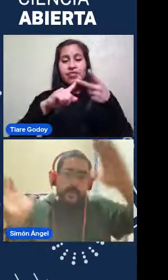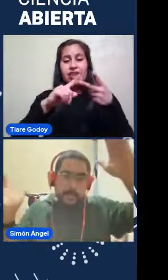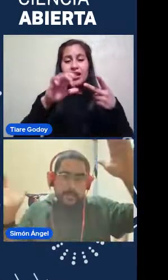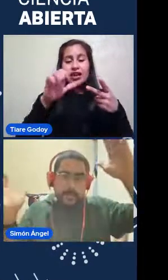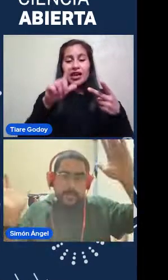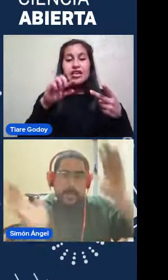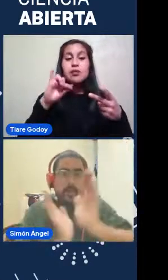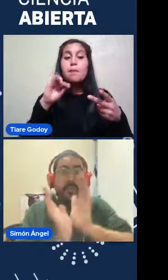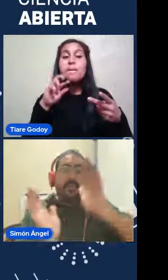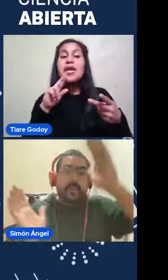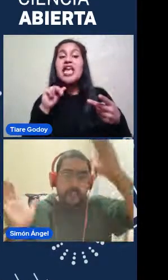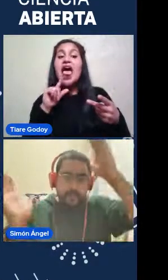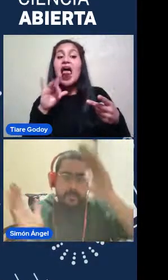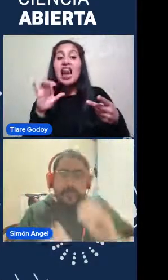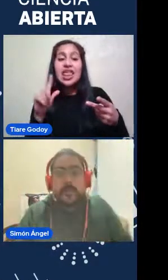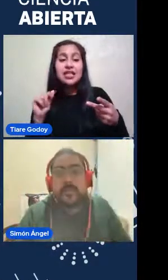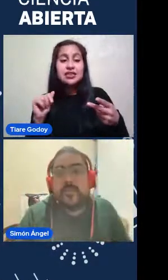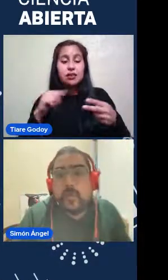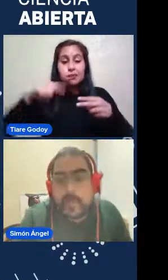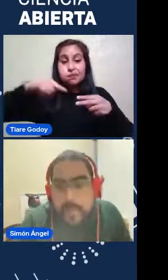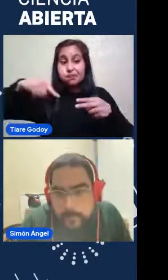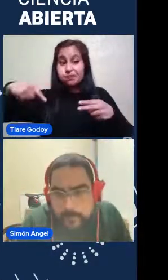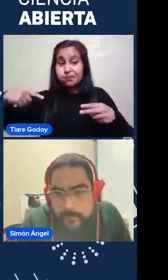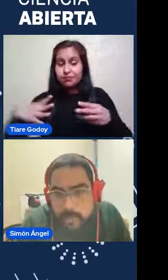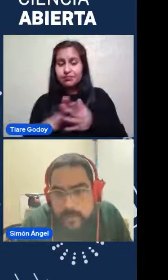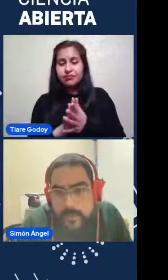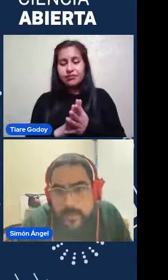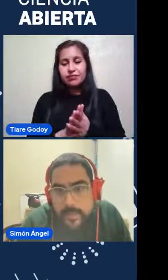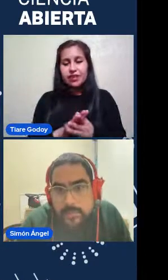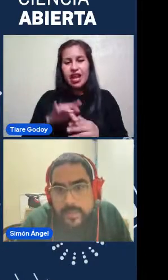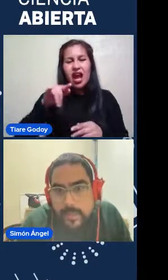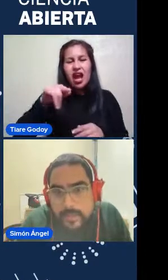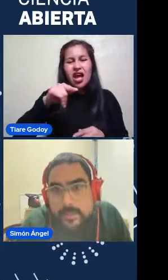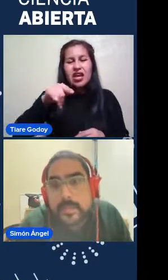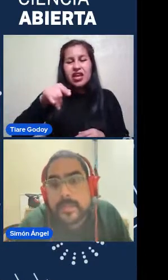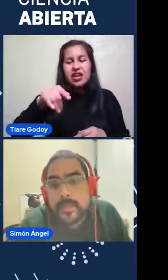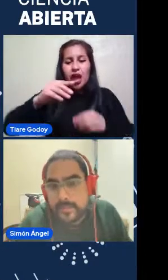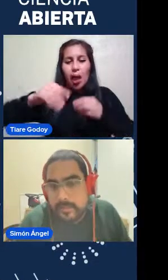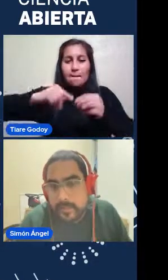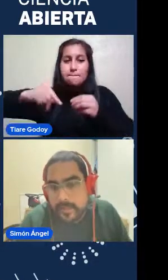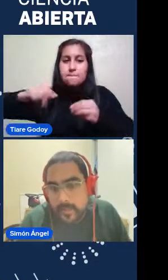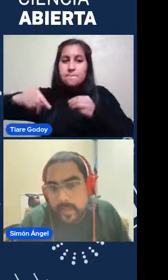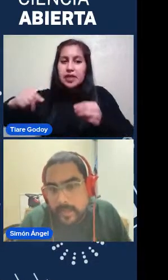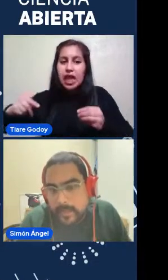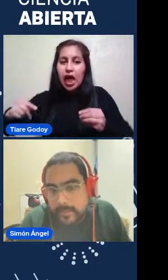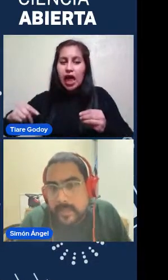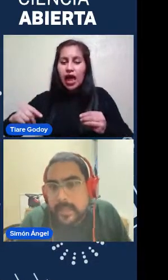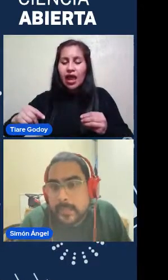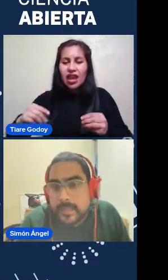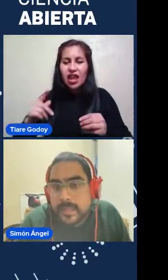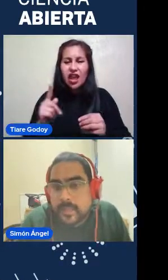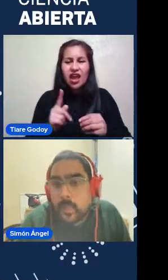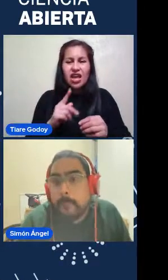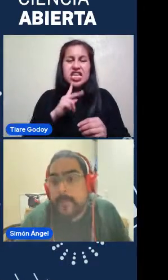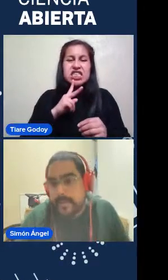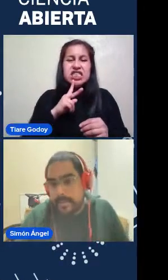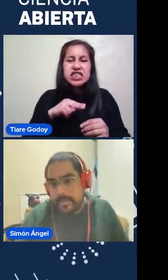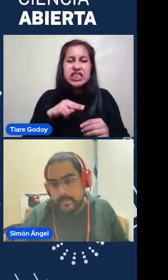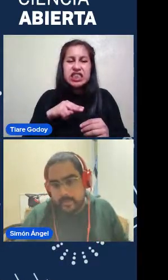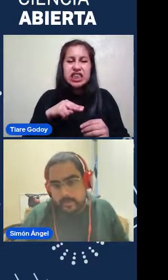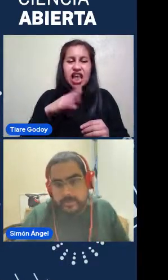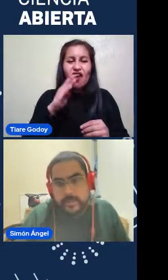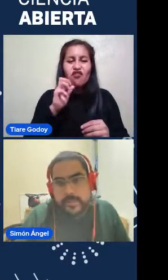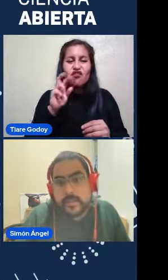Donde El tenedor O el tridente Se bifurca Porque están Las espirales Sin barra Arriba Y las espirales Con